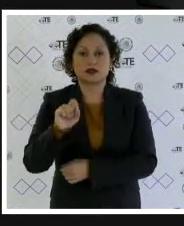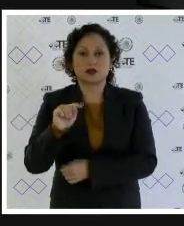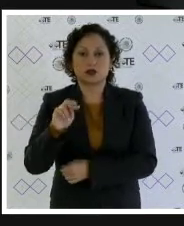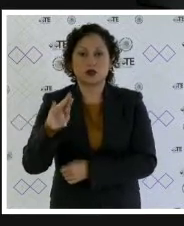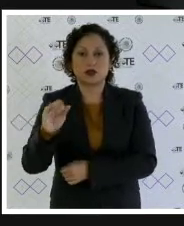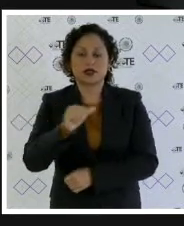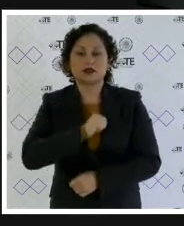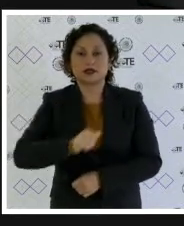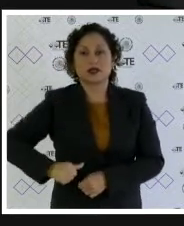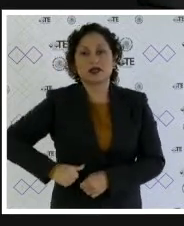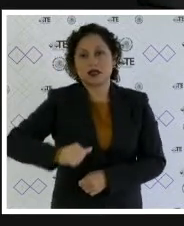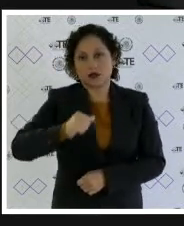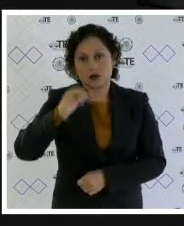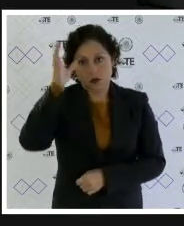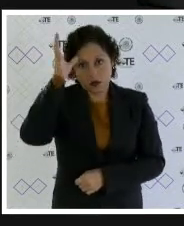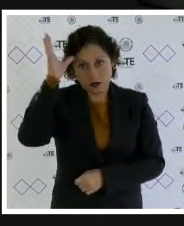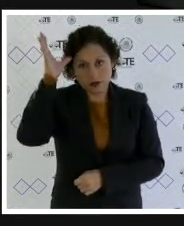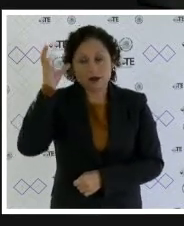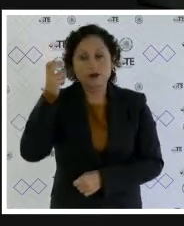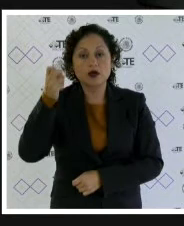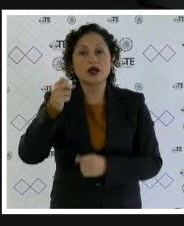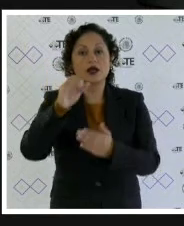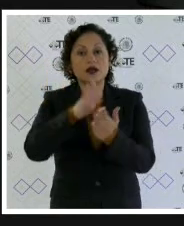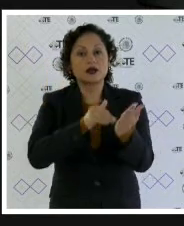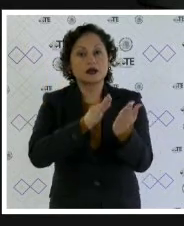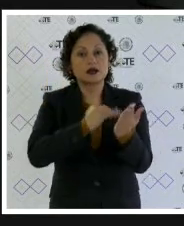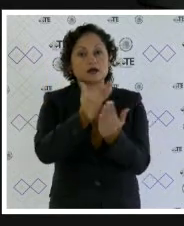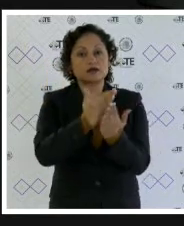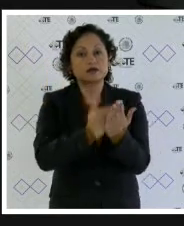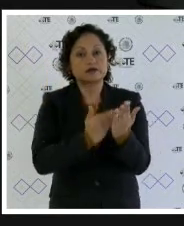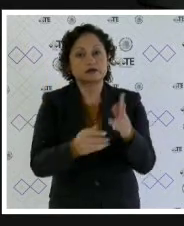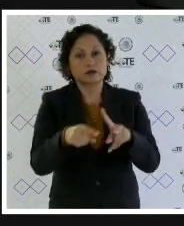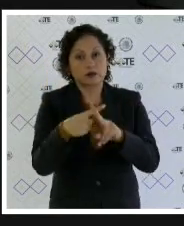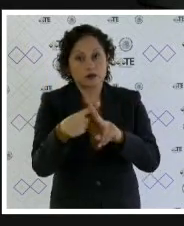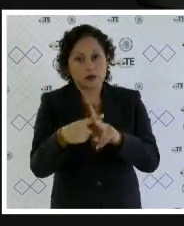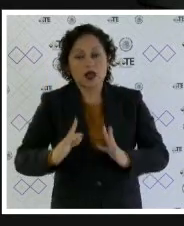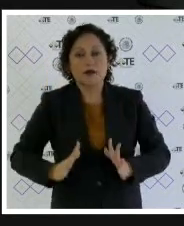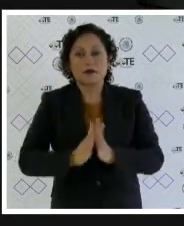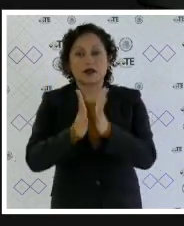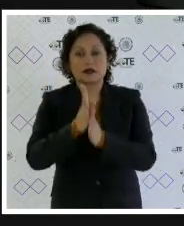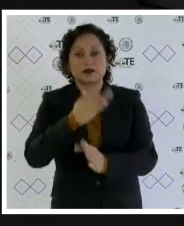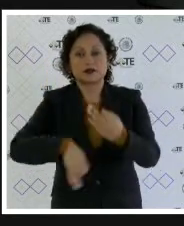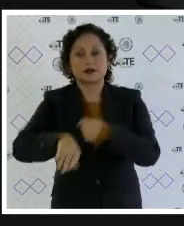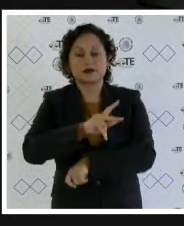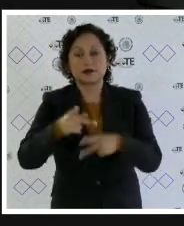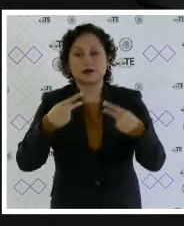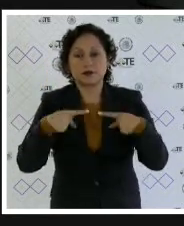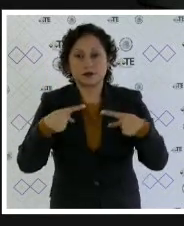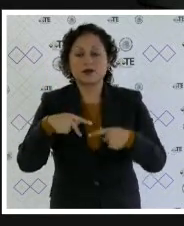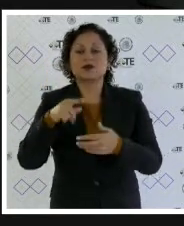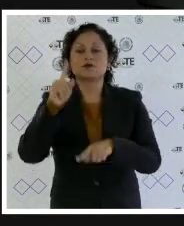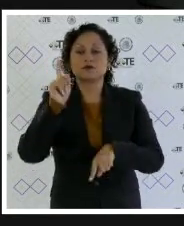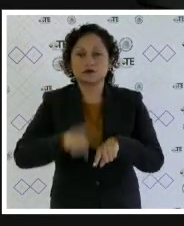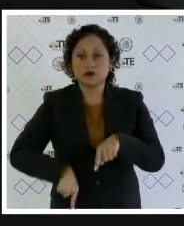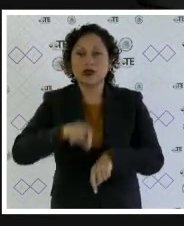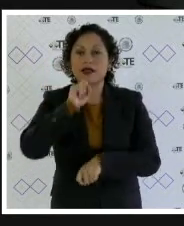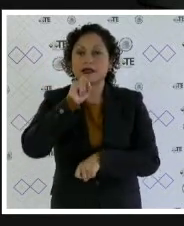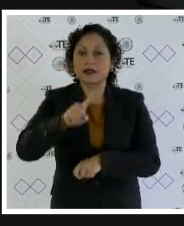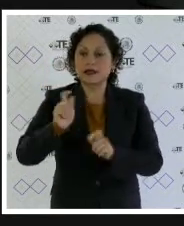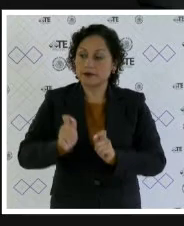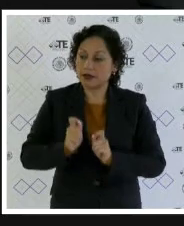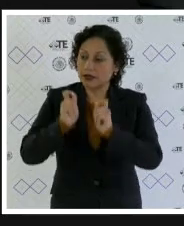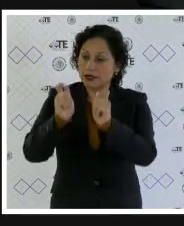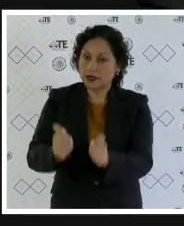se revoca el acta de cómputo total de la elección de comisión de participación comunitaria así como la constancia de asignación e